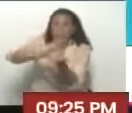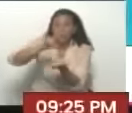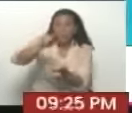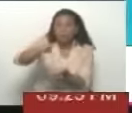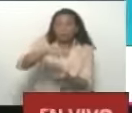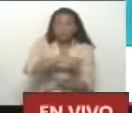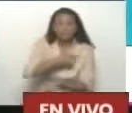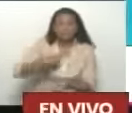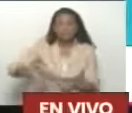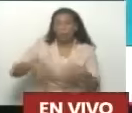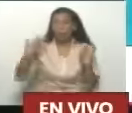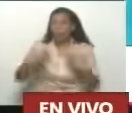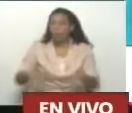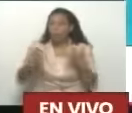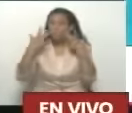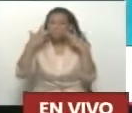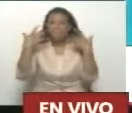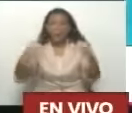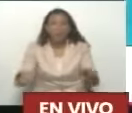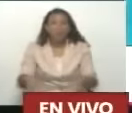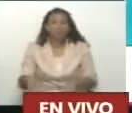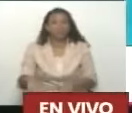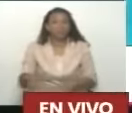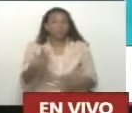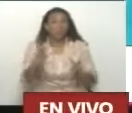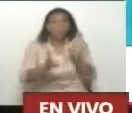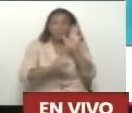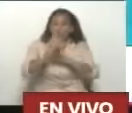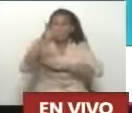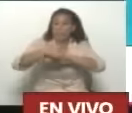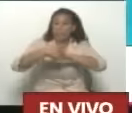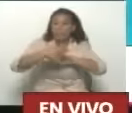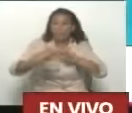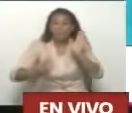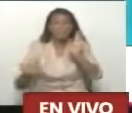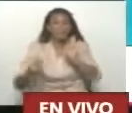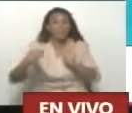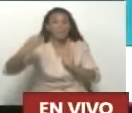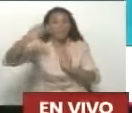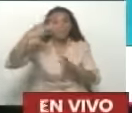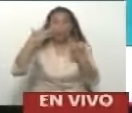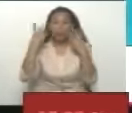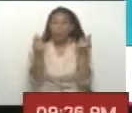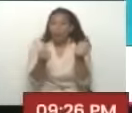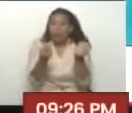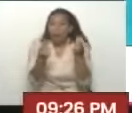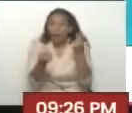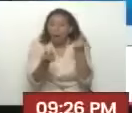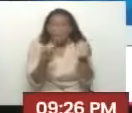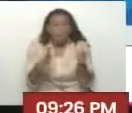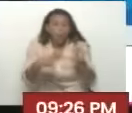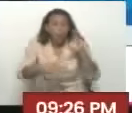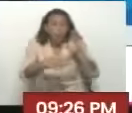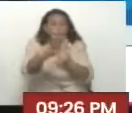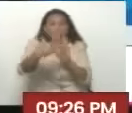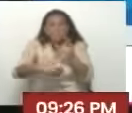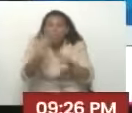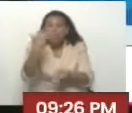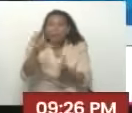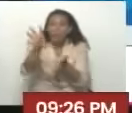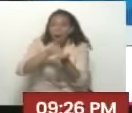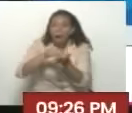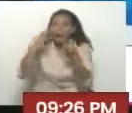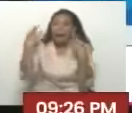es impresionante, presidente, ver el desarrollo tecnológico de este modelo chino. modelo que, como usted